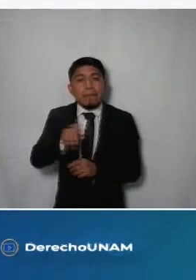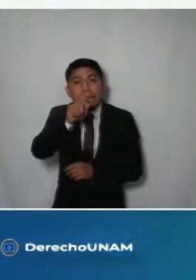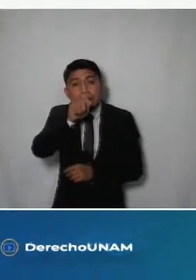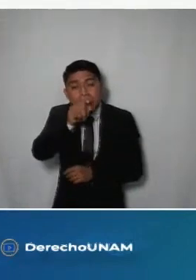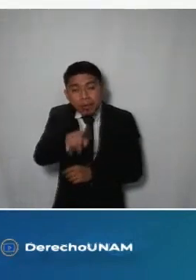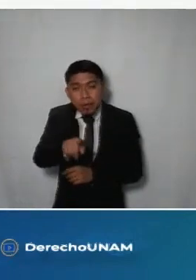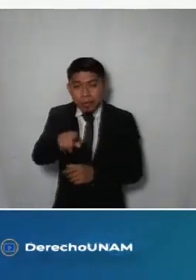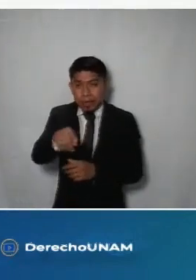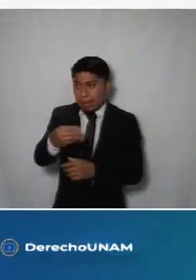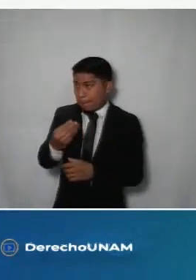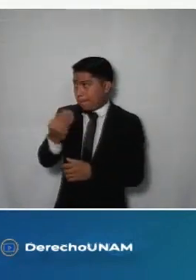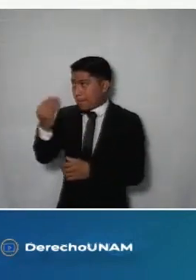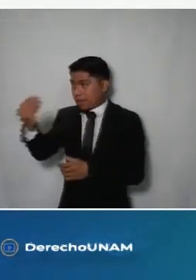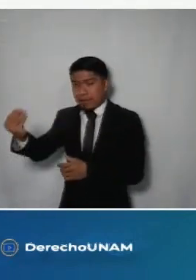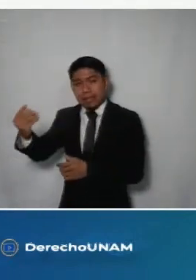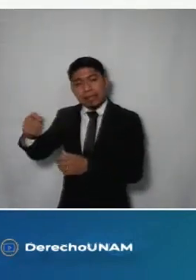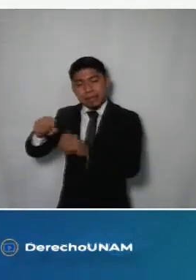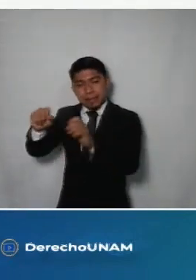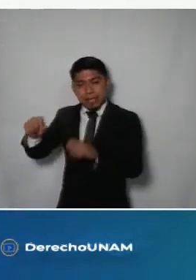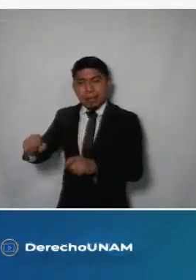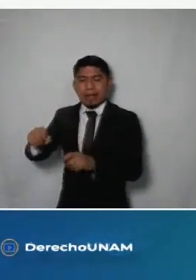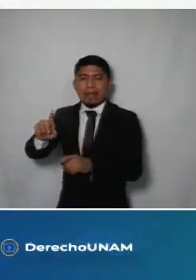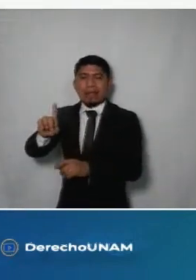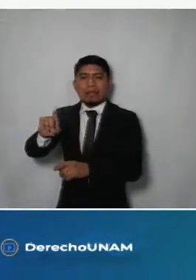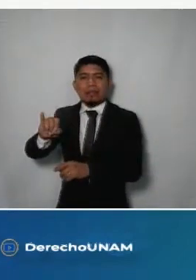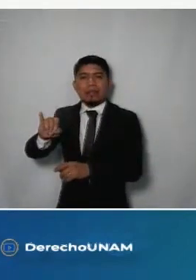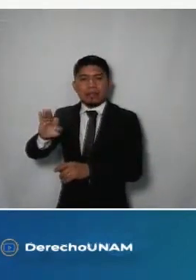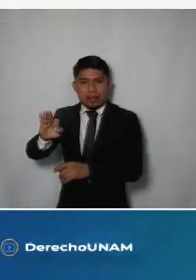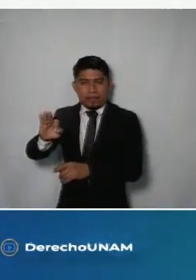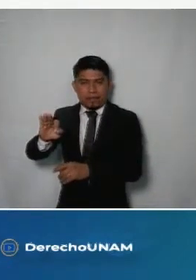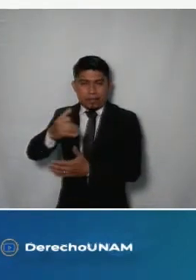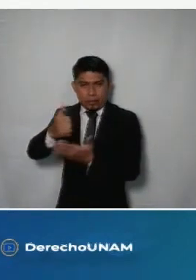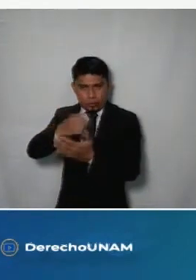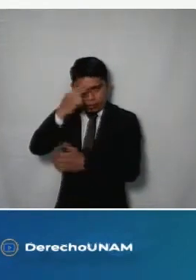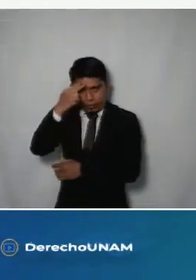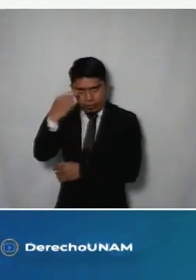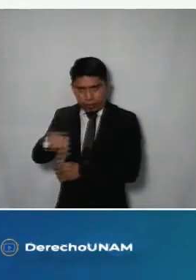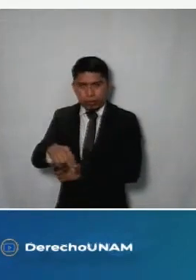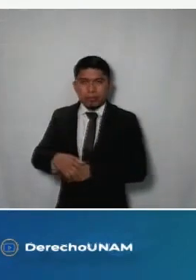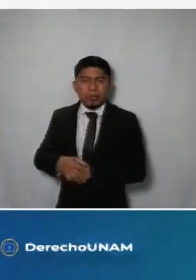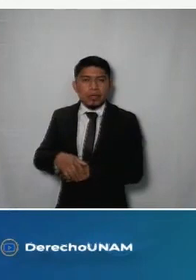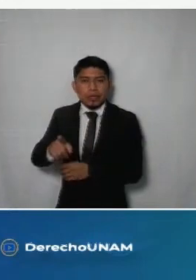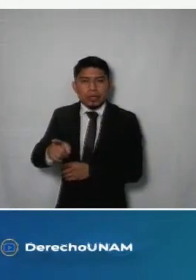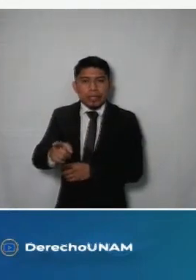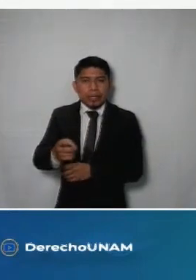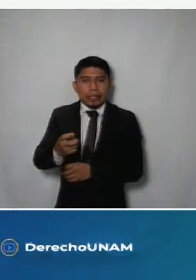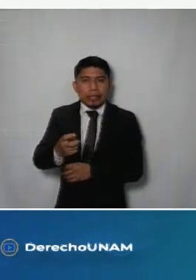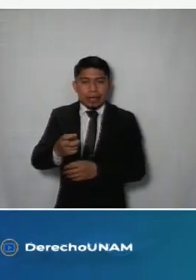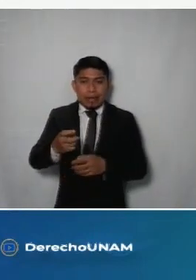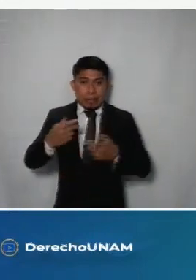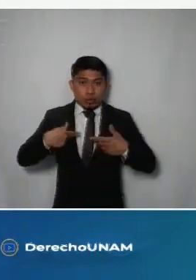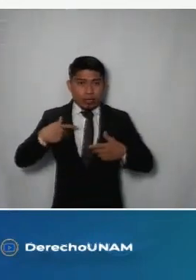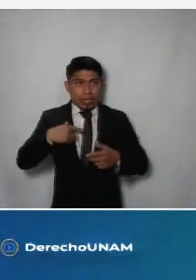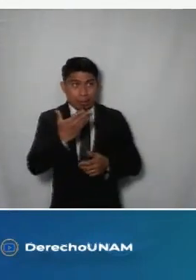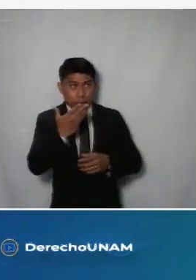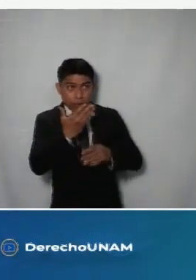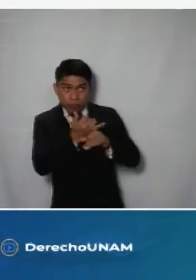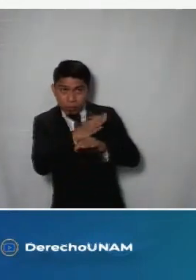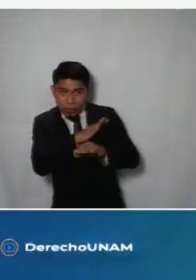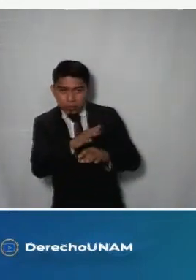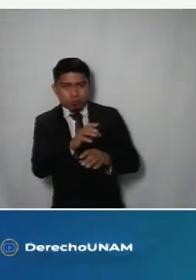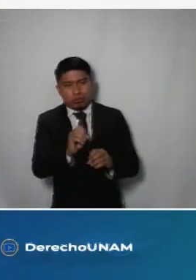asimismo remitió la solicitud ante el sistema para el desarrollo integral de la familia de la ciudad de méxico inconforme con la respuesta